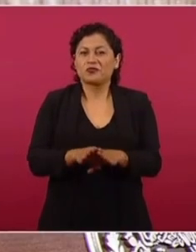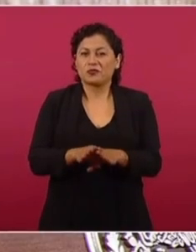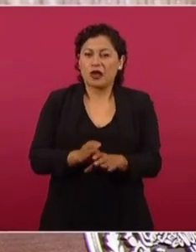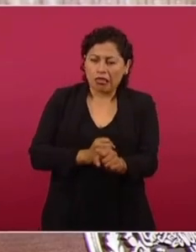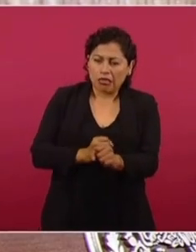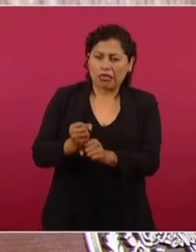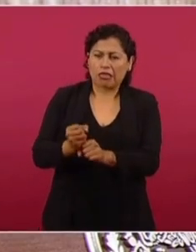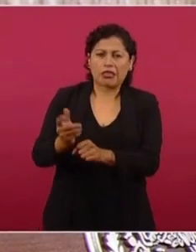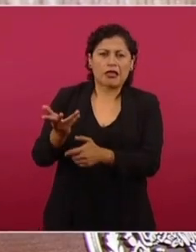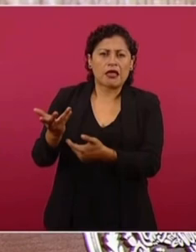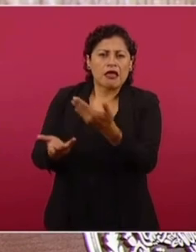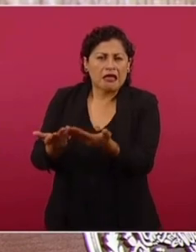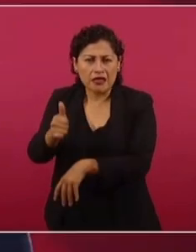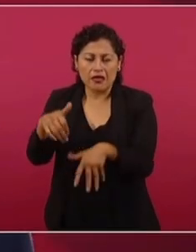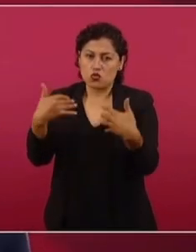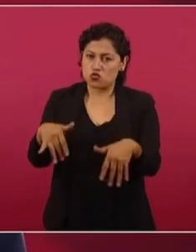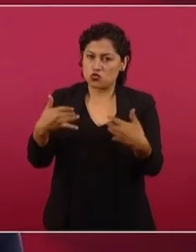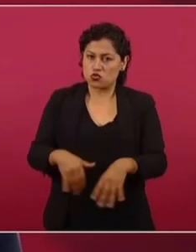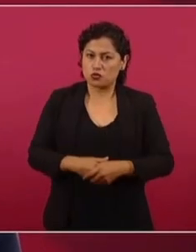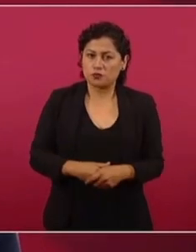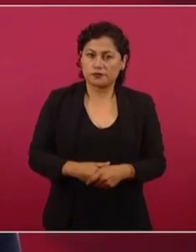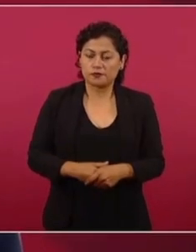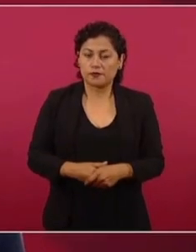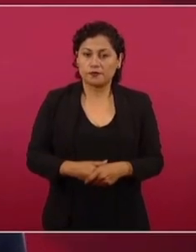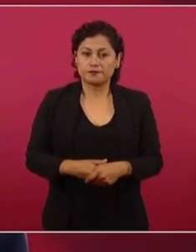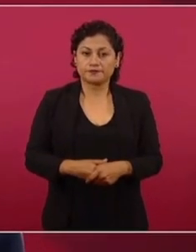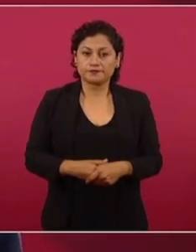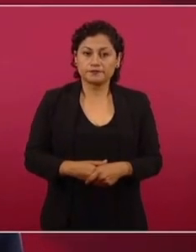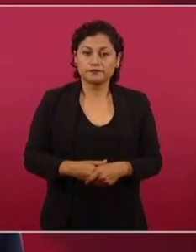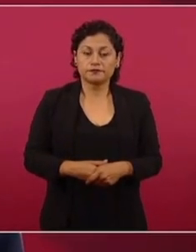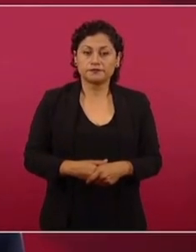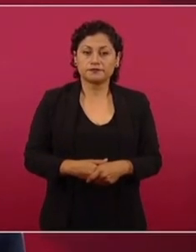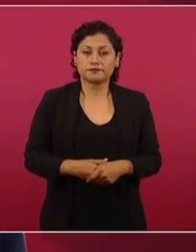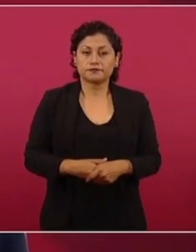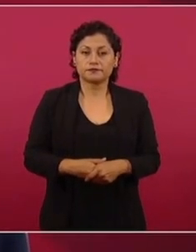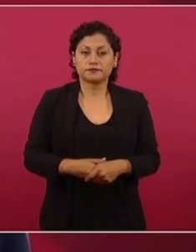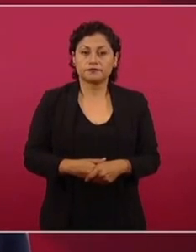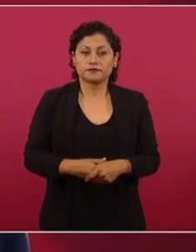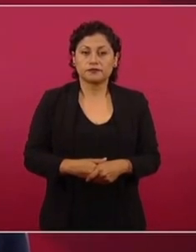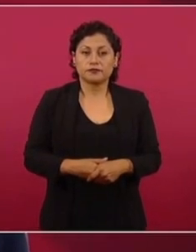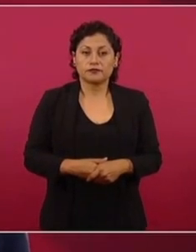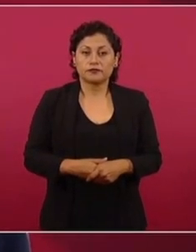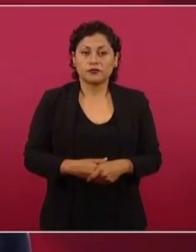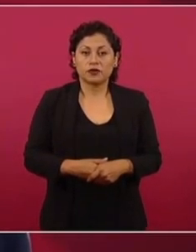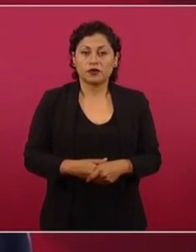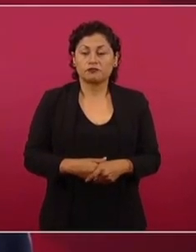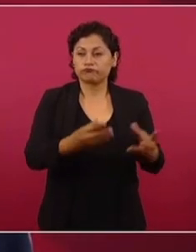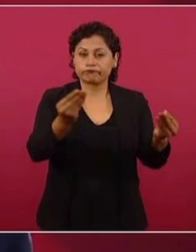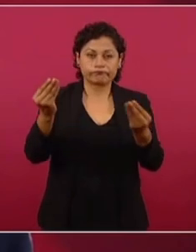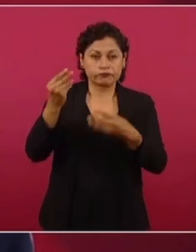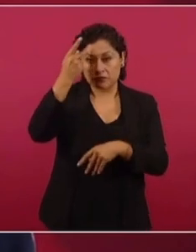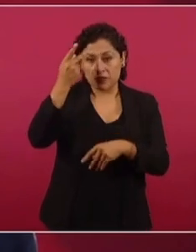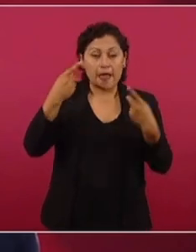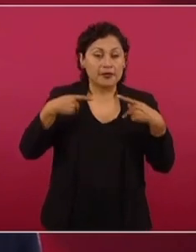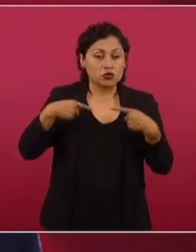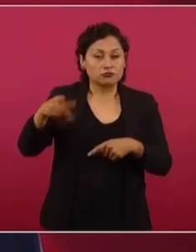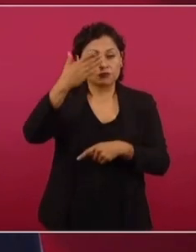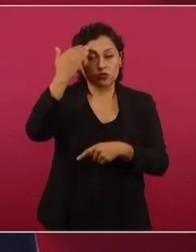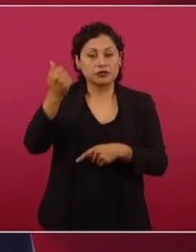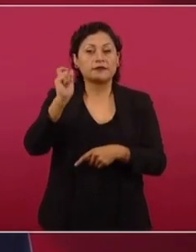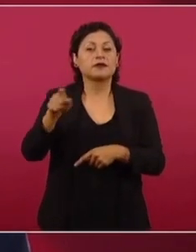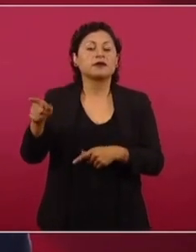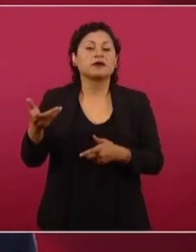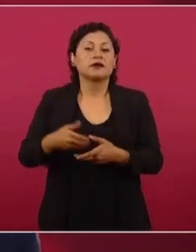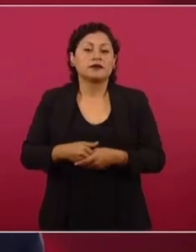dado a este periodista. Muchos no saben de que lo que hizo fue,